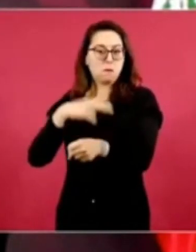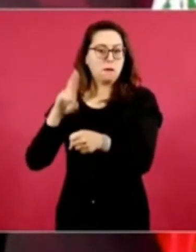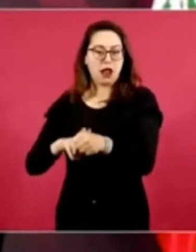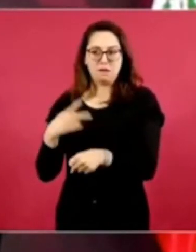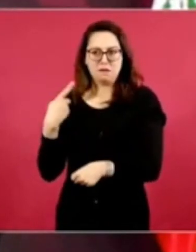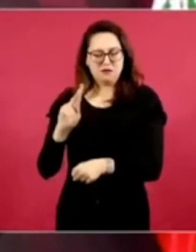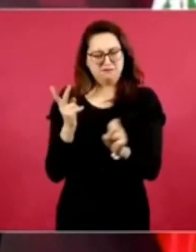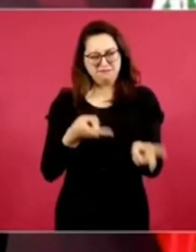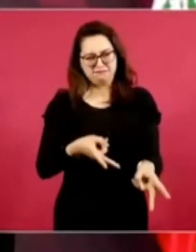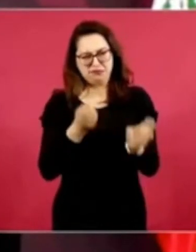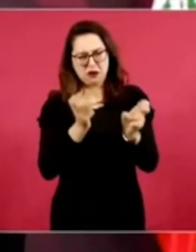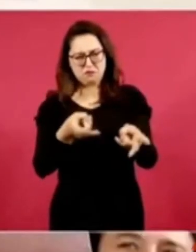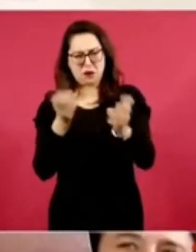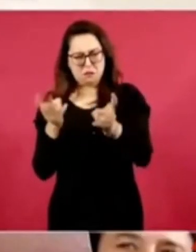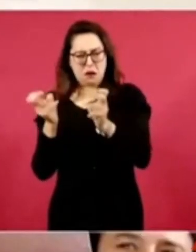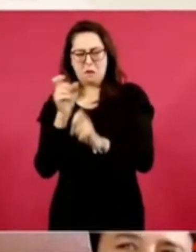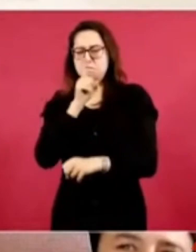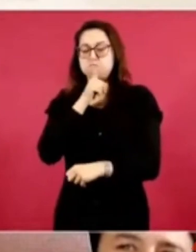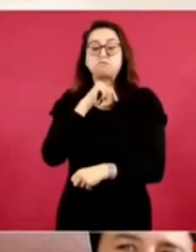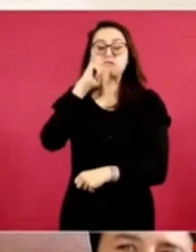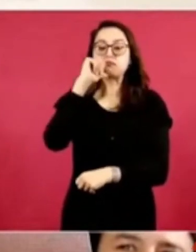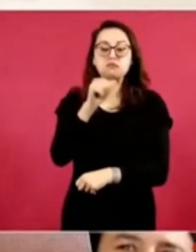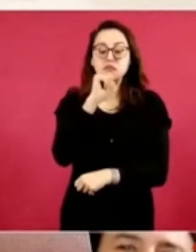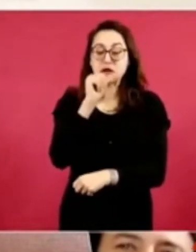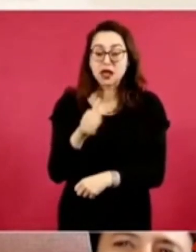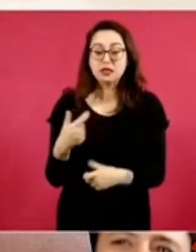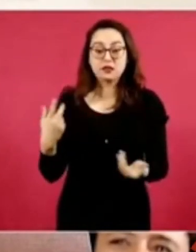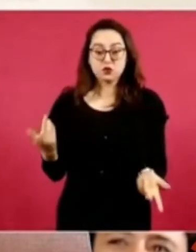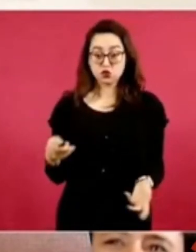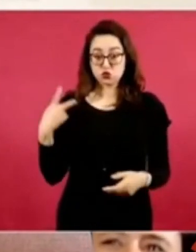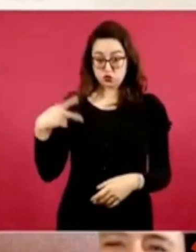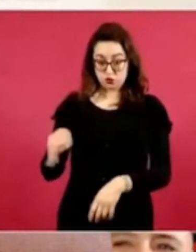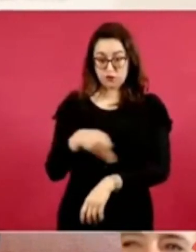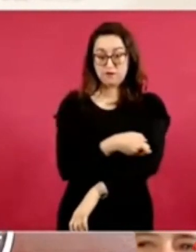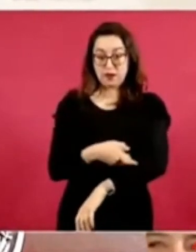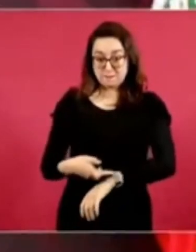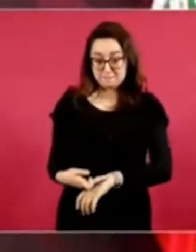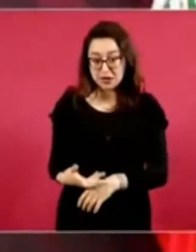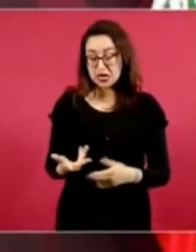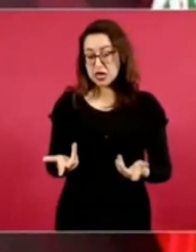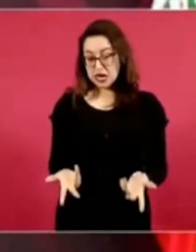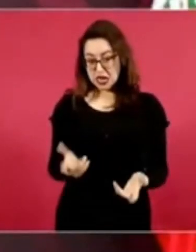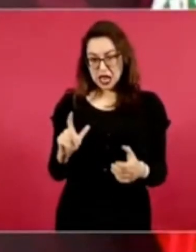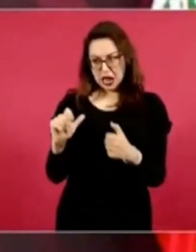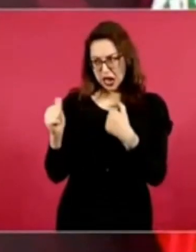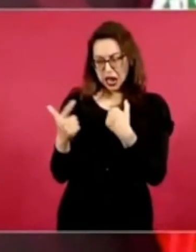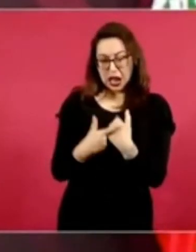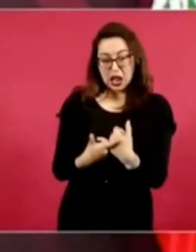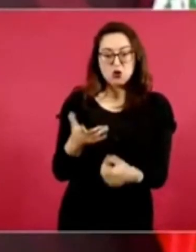que le dejaron a sus padres su patrimonio, ya. Pero hay otros